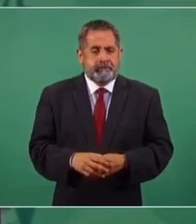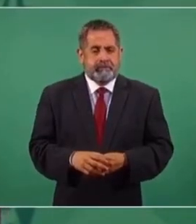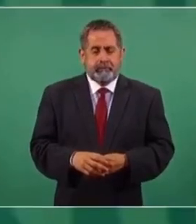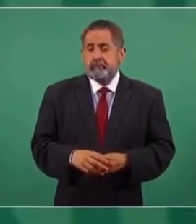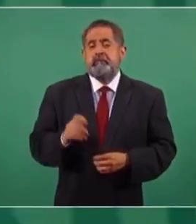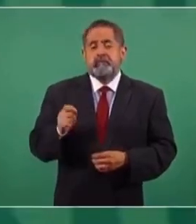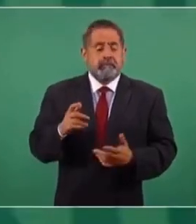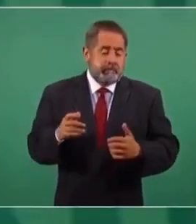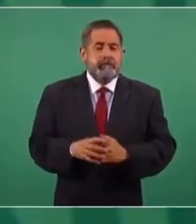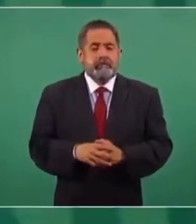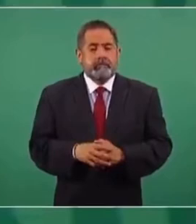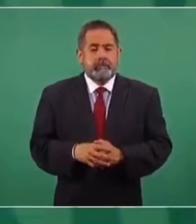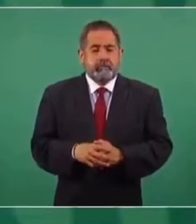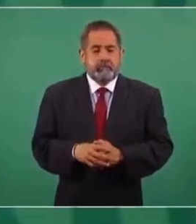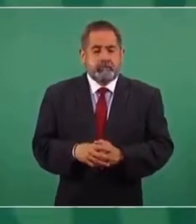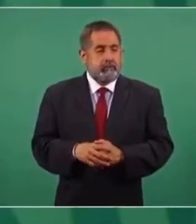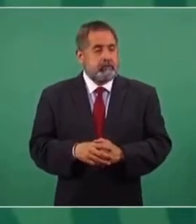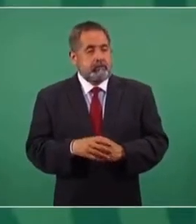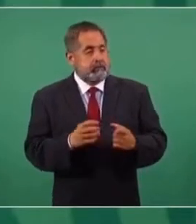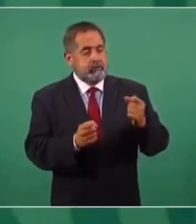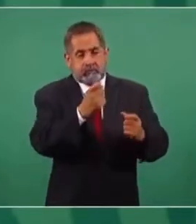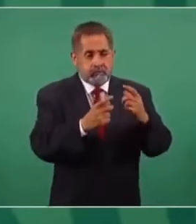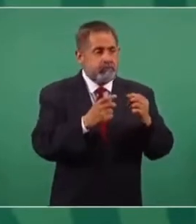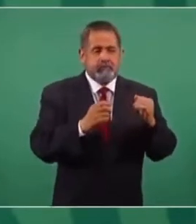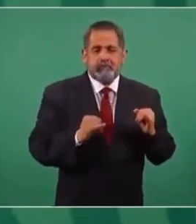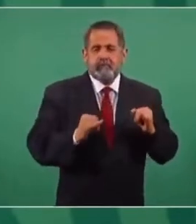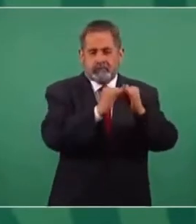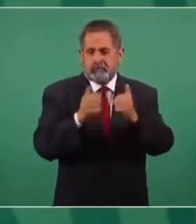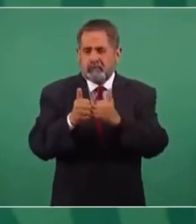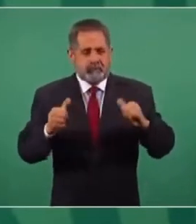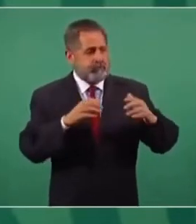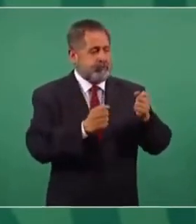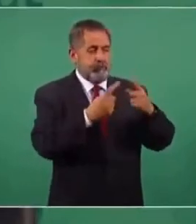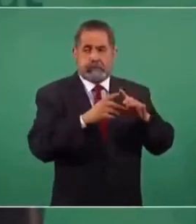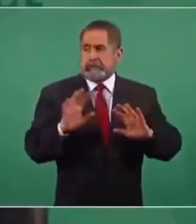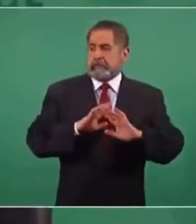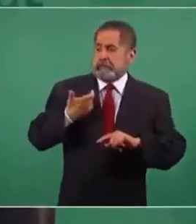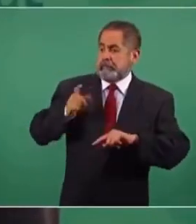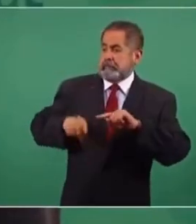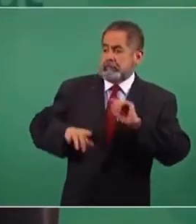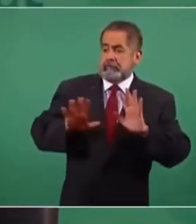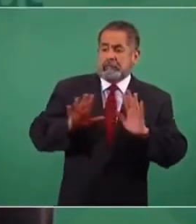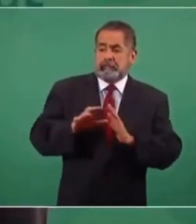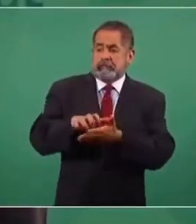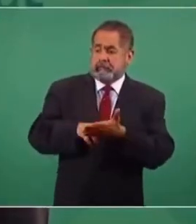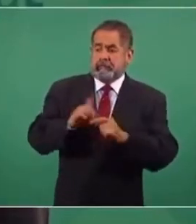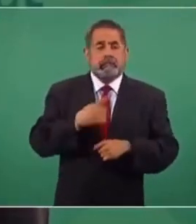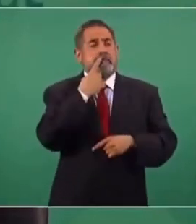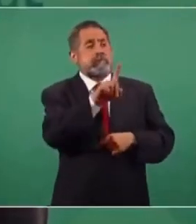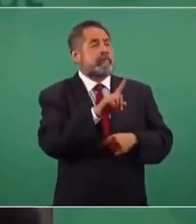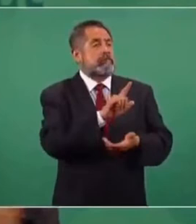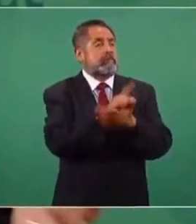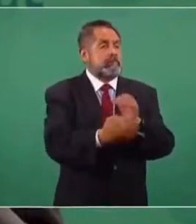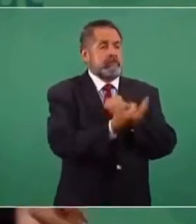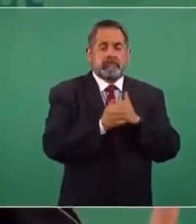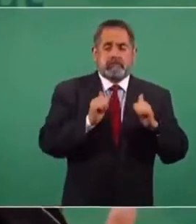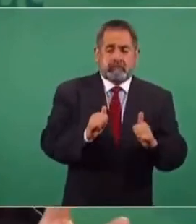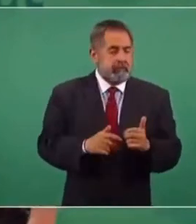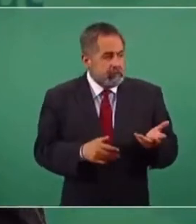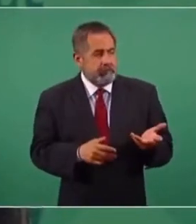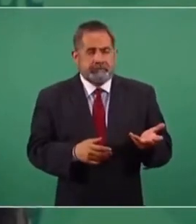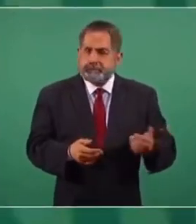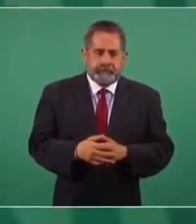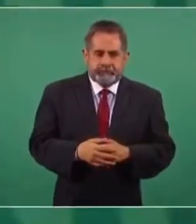Algunos de los organismos independientes, autónomos y demás se ampararon contra las medidas de austeridad. Bueno, eso no